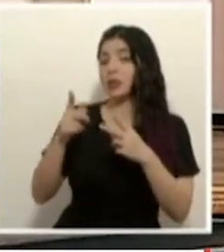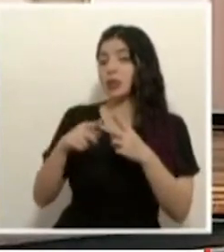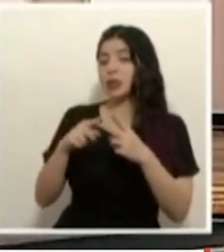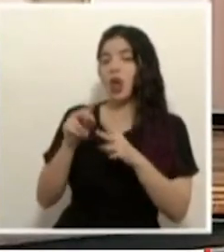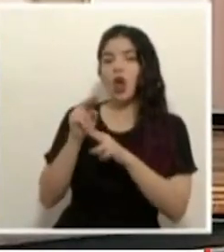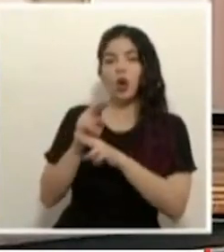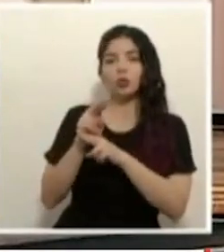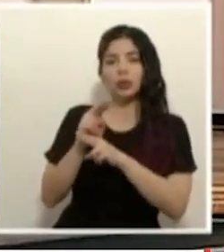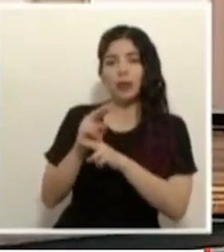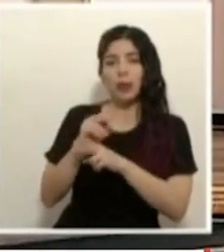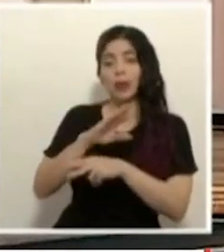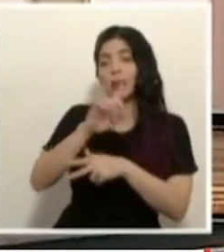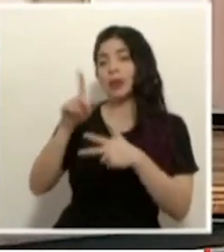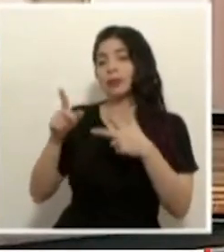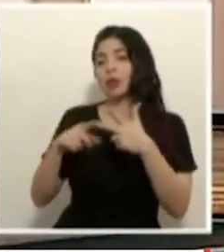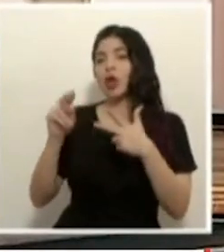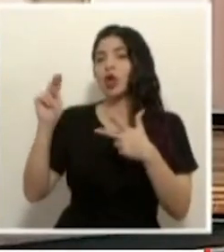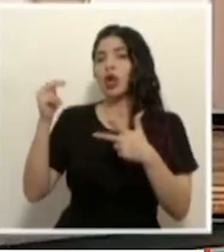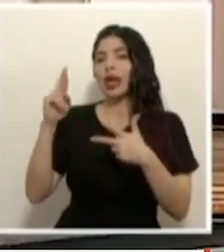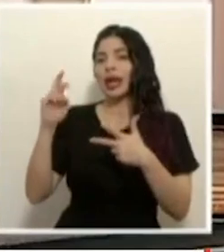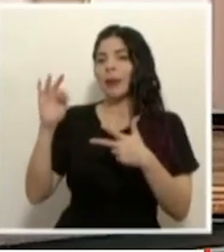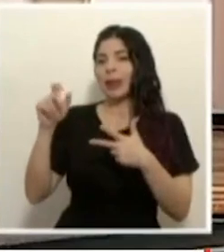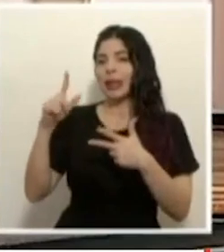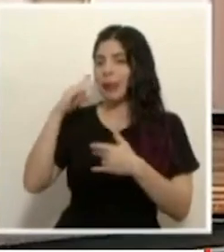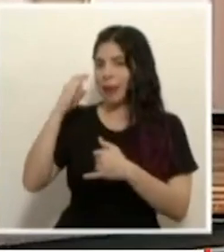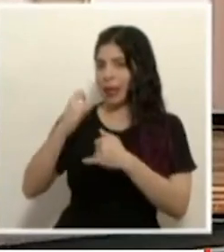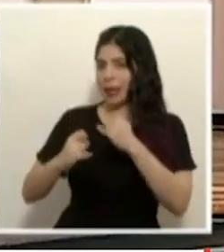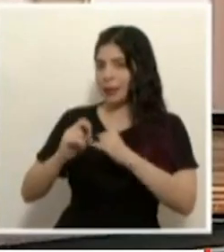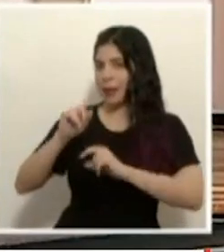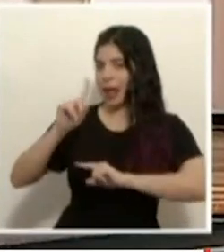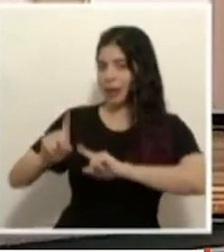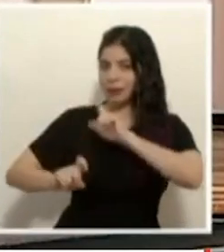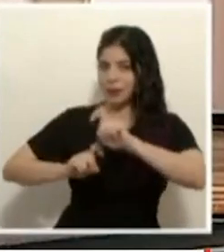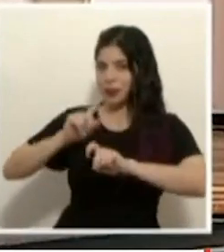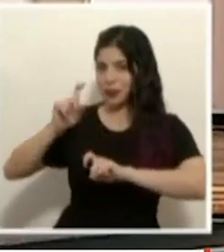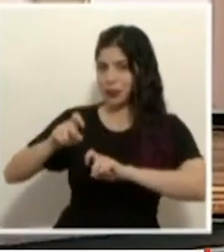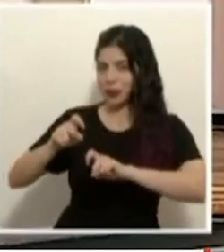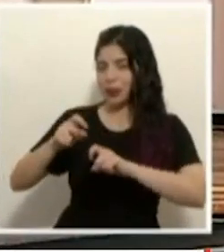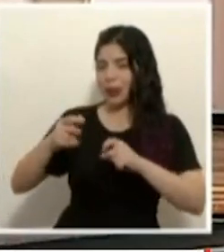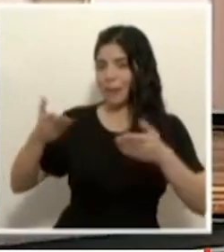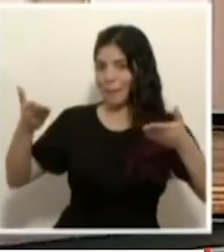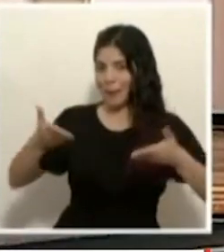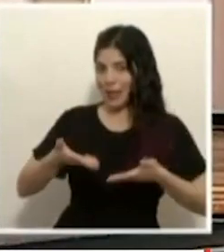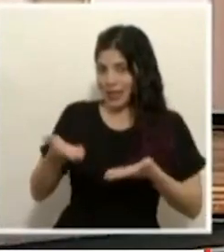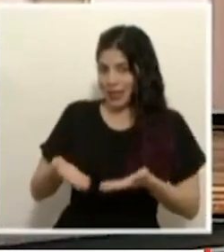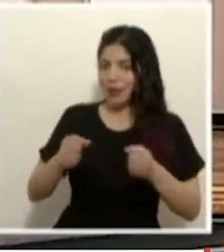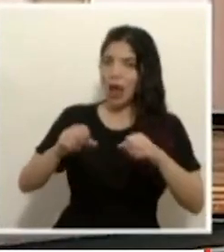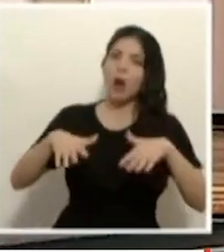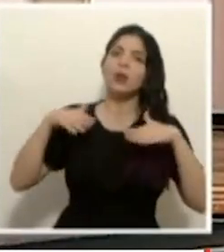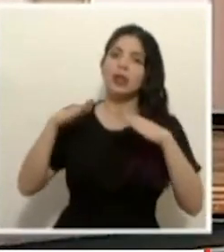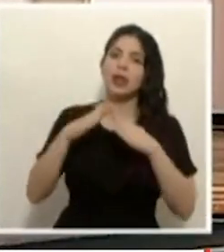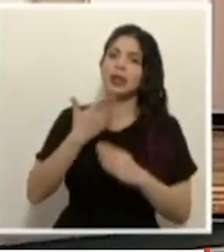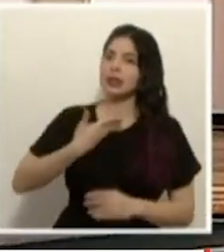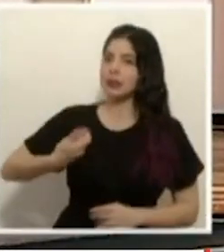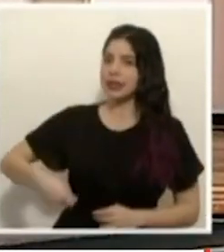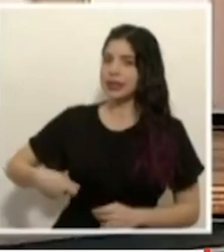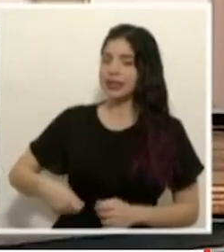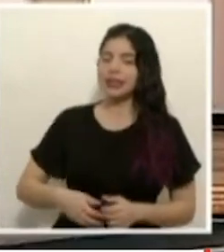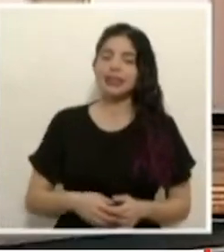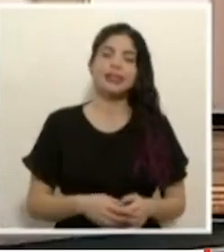observador y después noticias repeter para cerrar las preguntas de índole presencial aquí en el auditorio de la casa presidencial